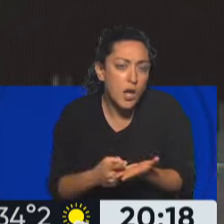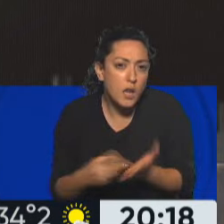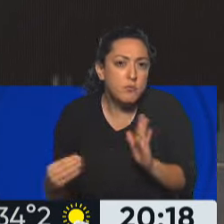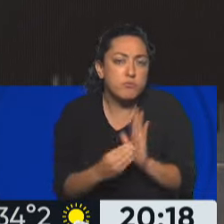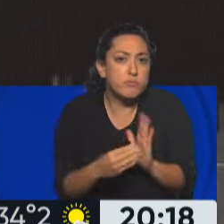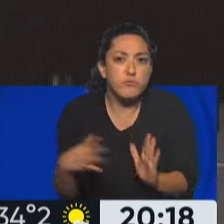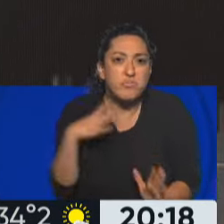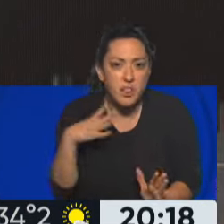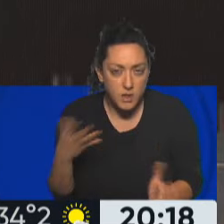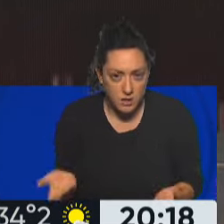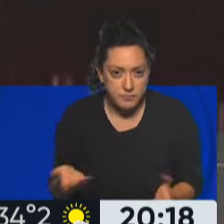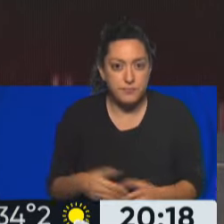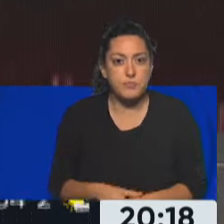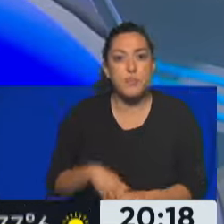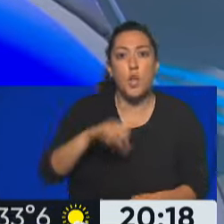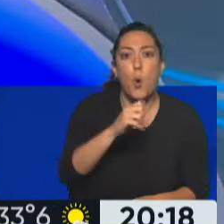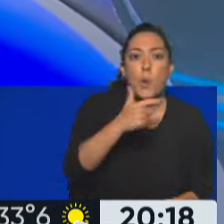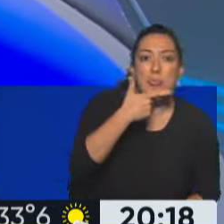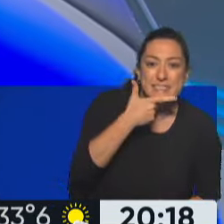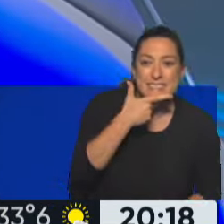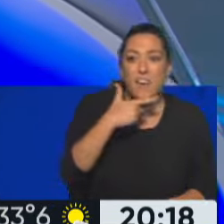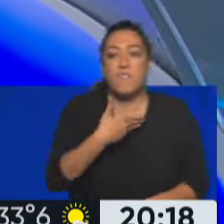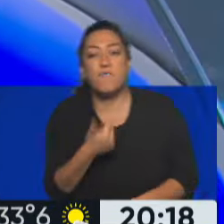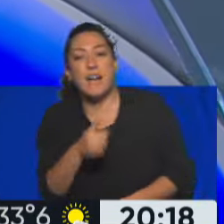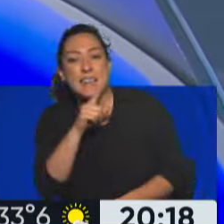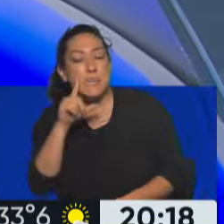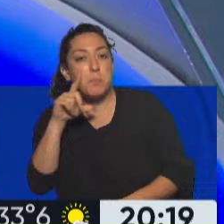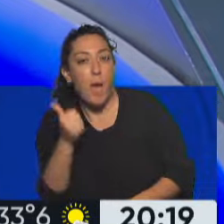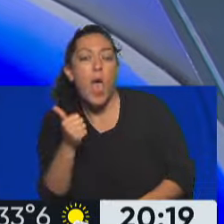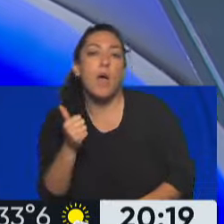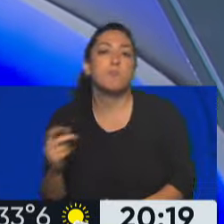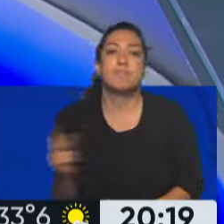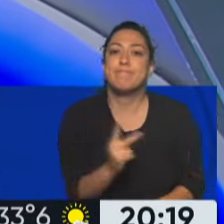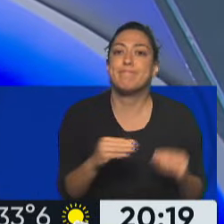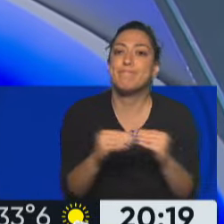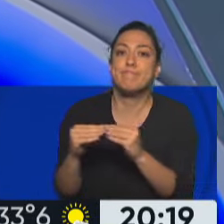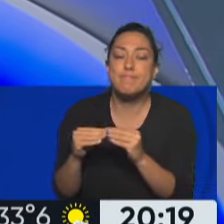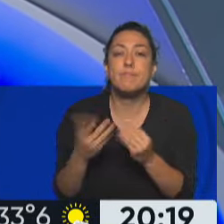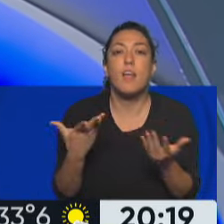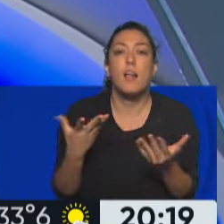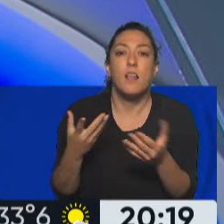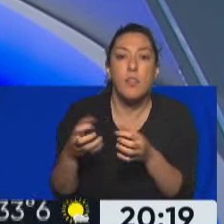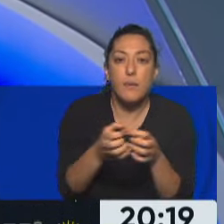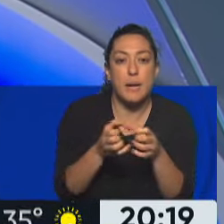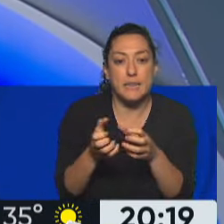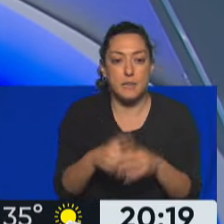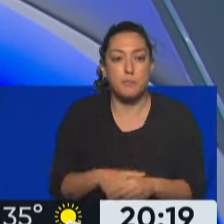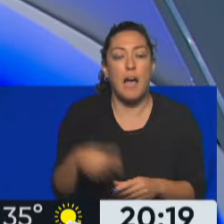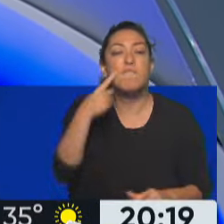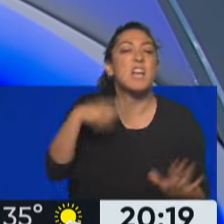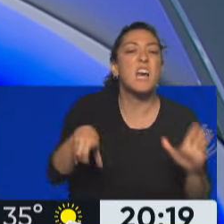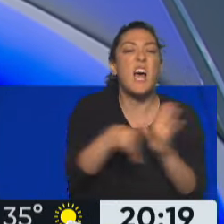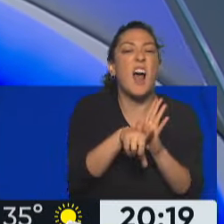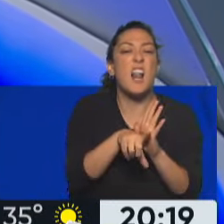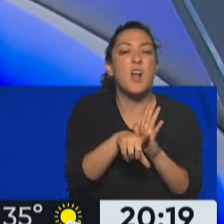Fátima Silva y estoy con Lourdes. Bueno, vamos a debatir, chicas. ¿Cómo no? ¿Qué pasó? A ver, ¿cuáles son los lineamientos legales? ¿Qué